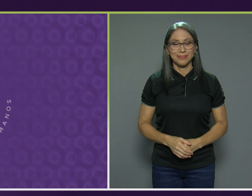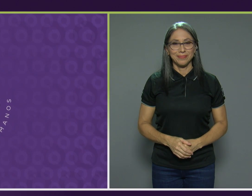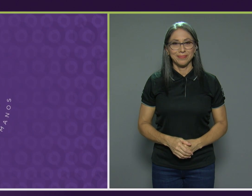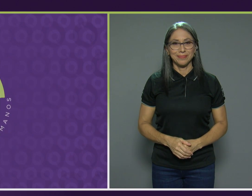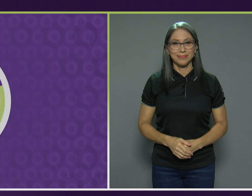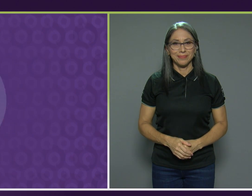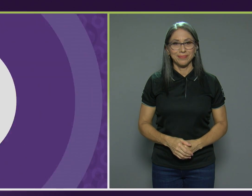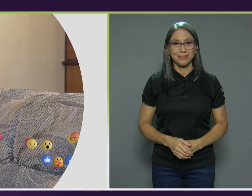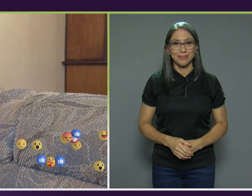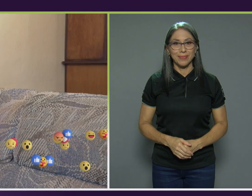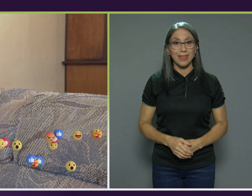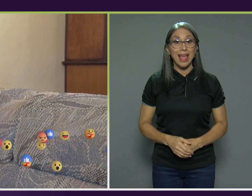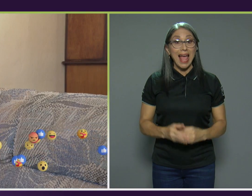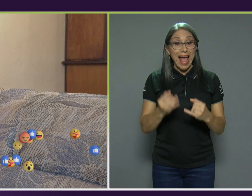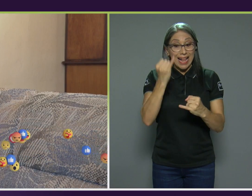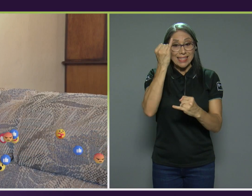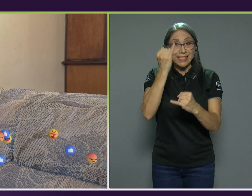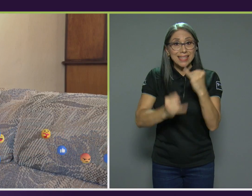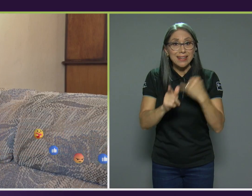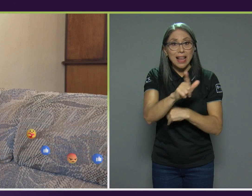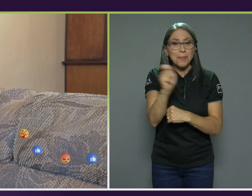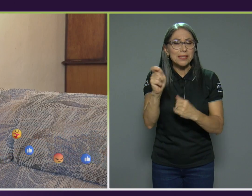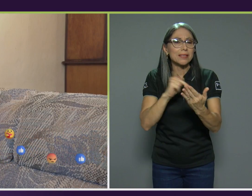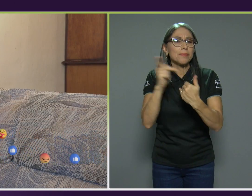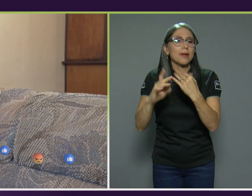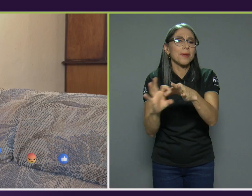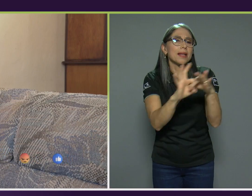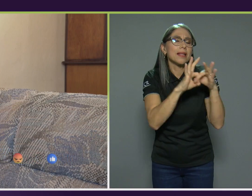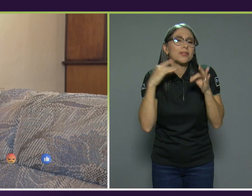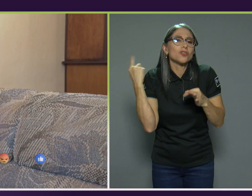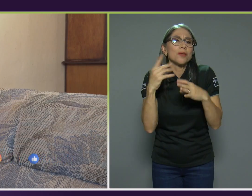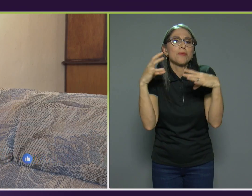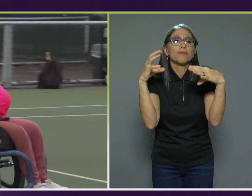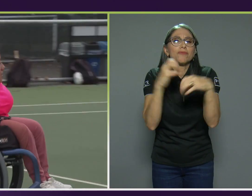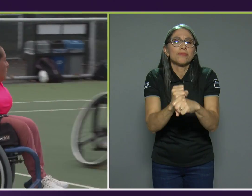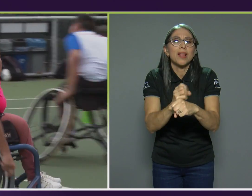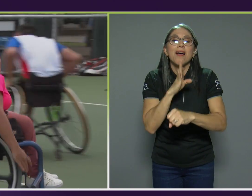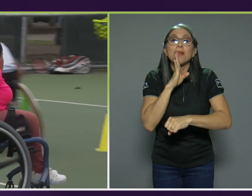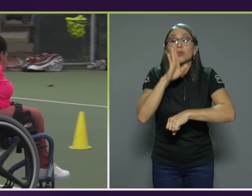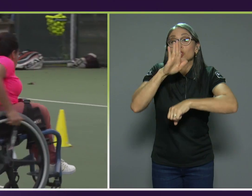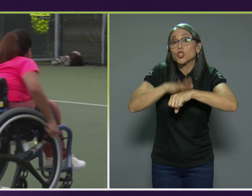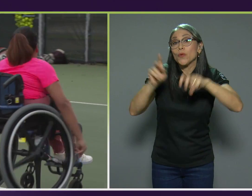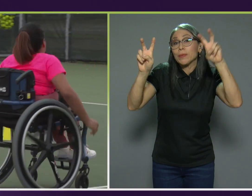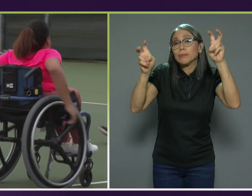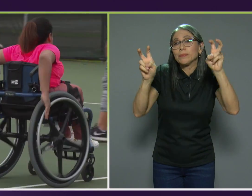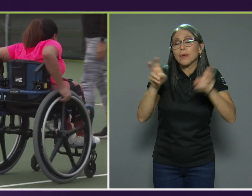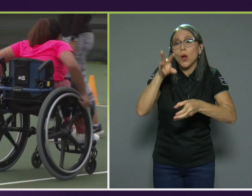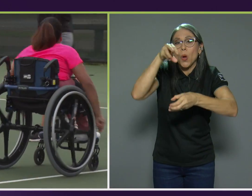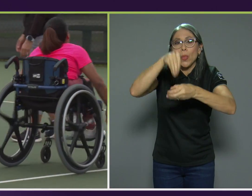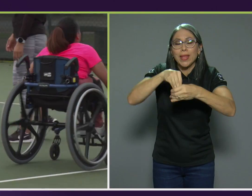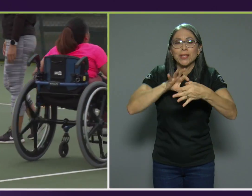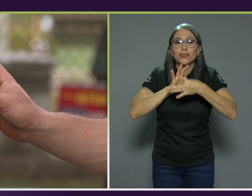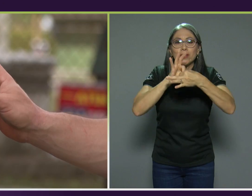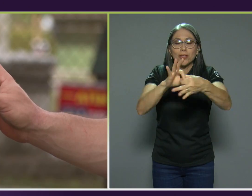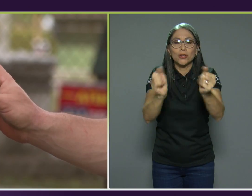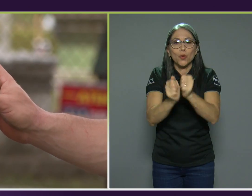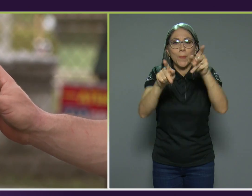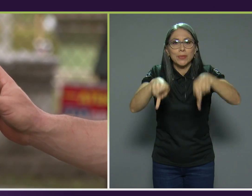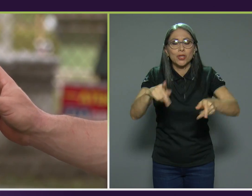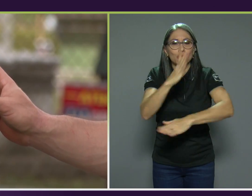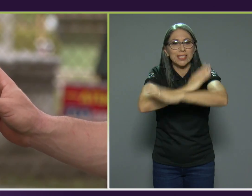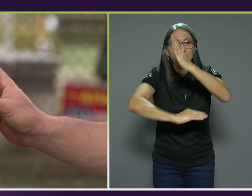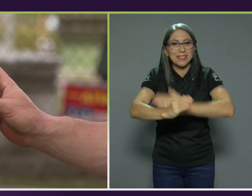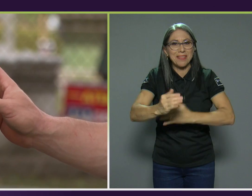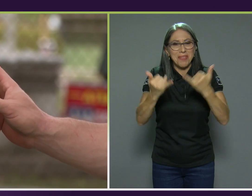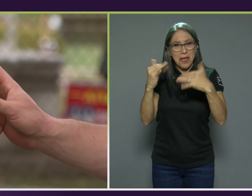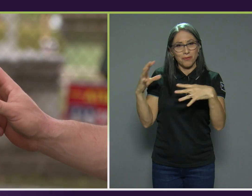Al cierre del mes, en Nexo siempre le contamos sobre nuestros contenidos relacionados a personas con discapacidad. Este